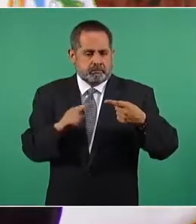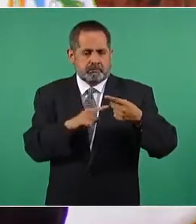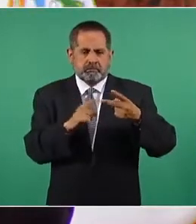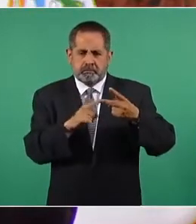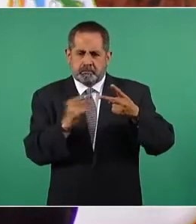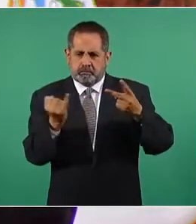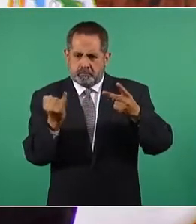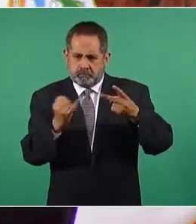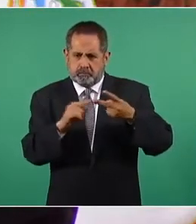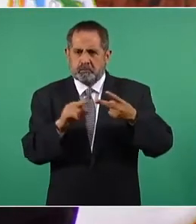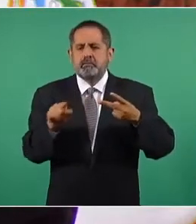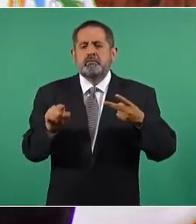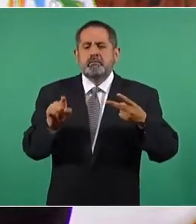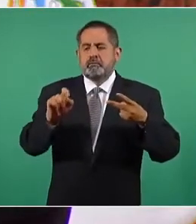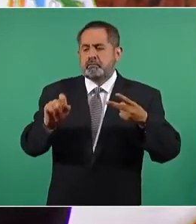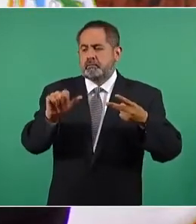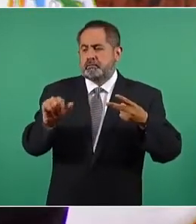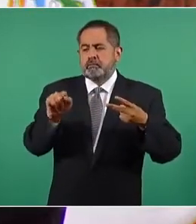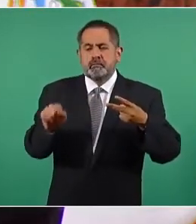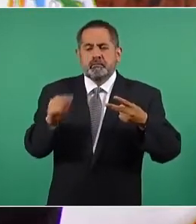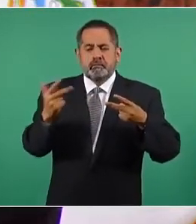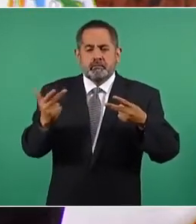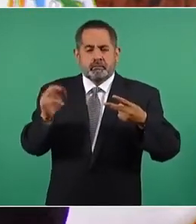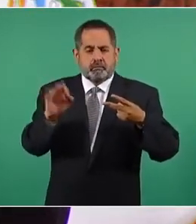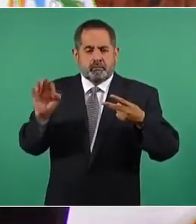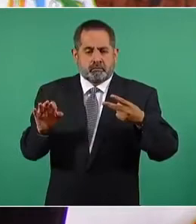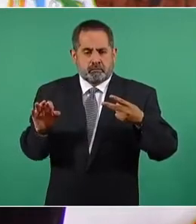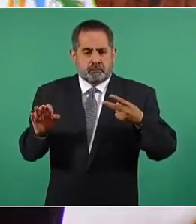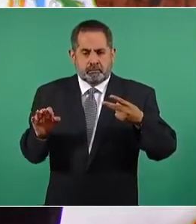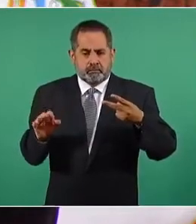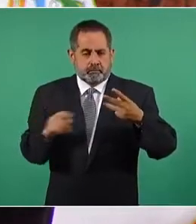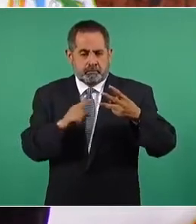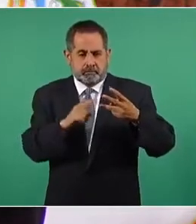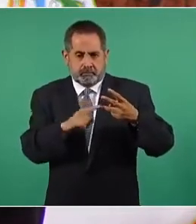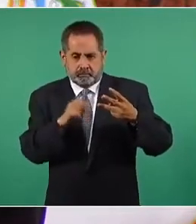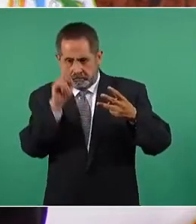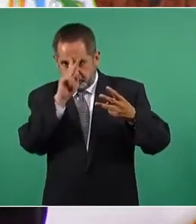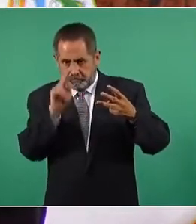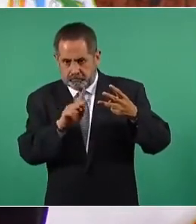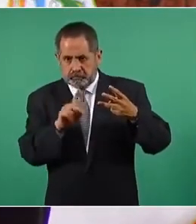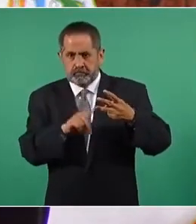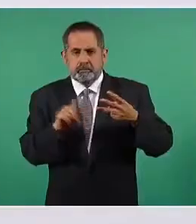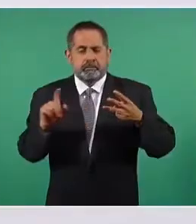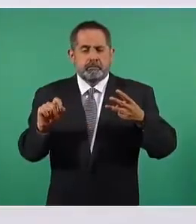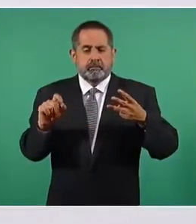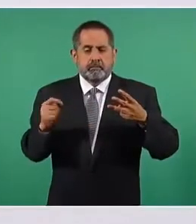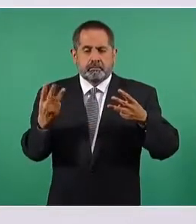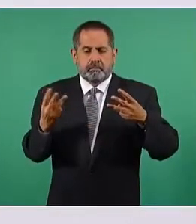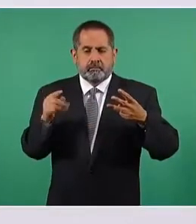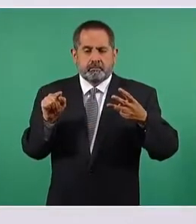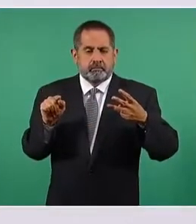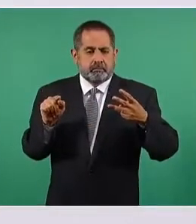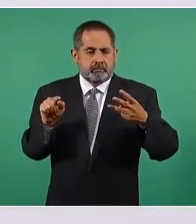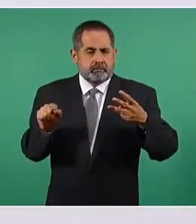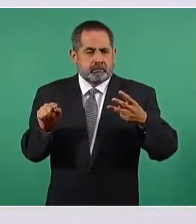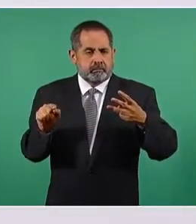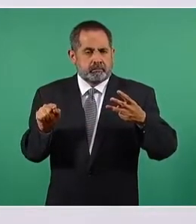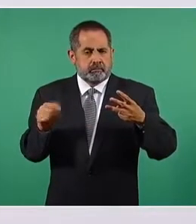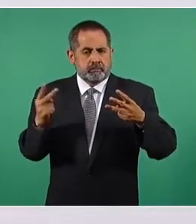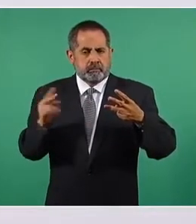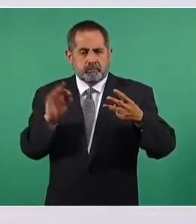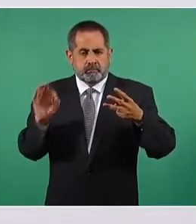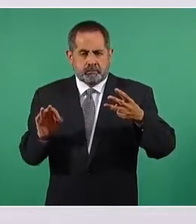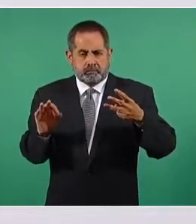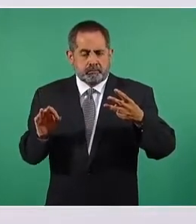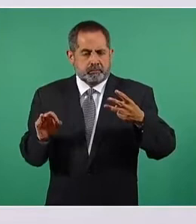26.8 por ciento, peor 23.2